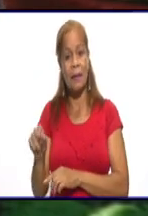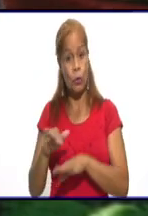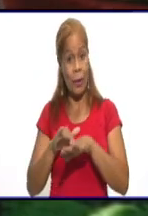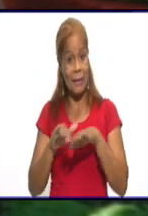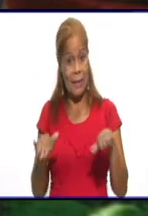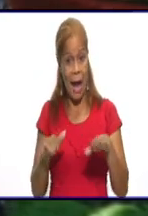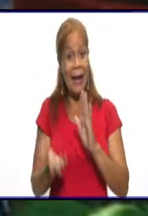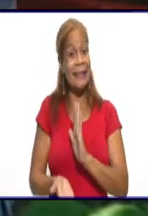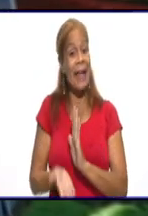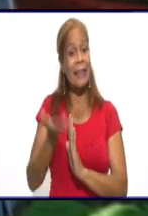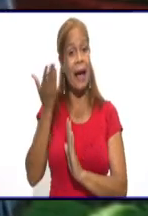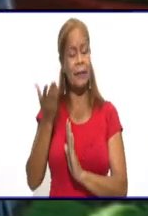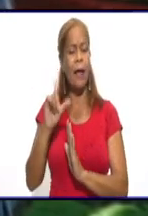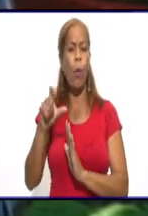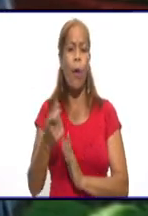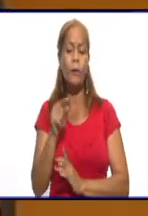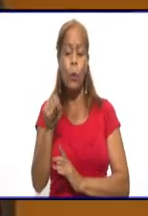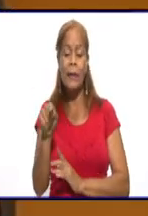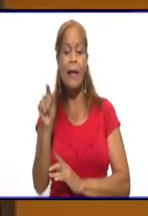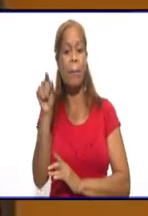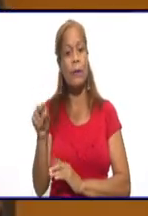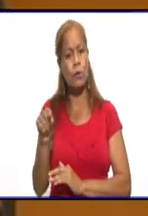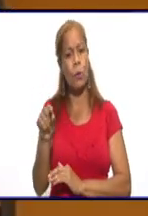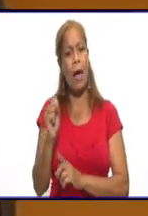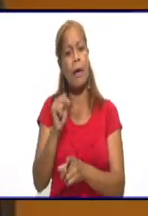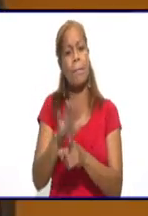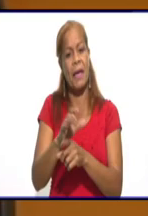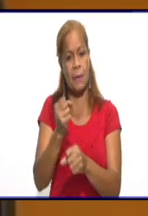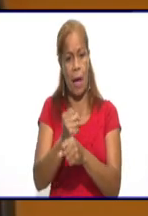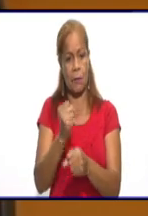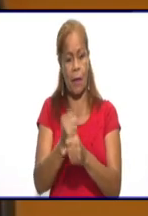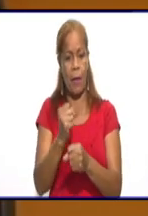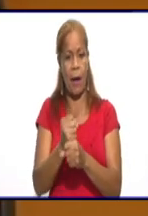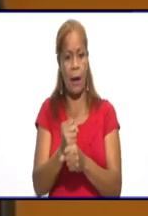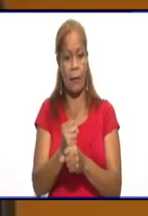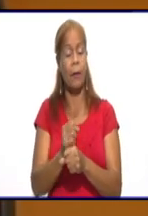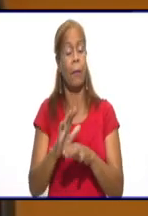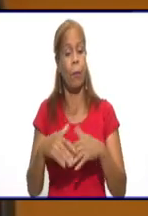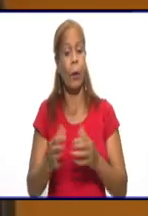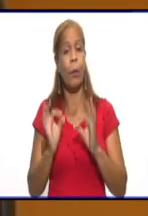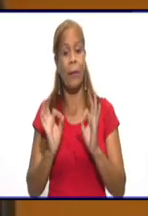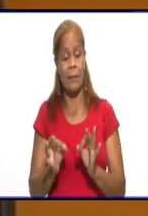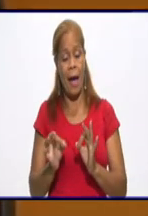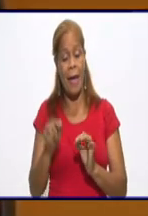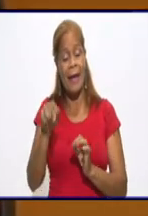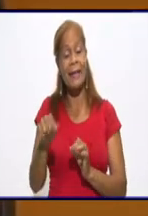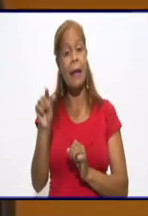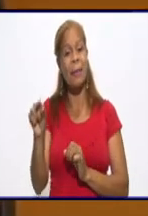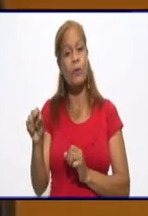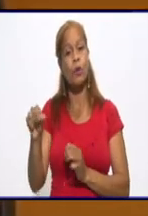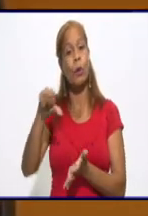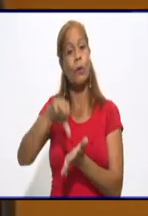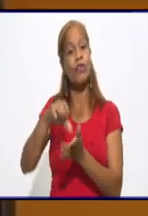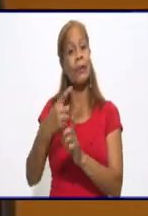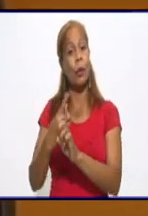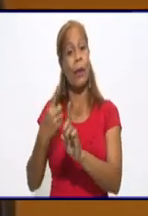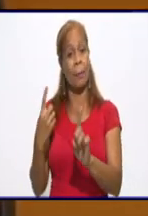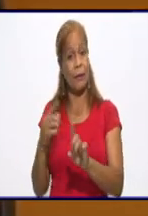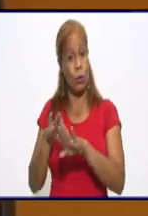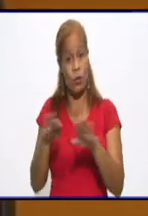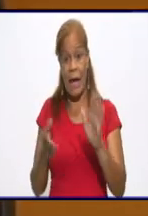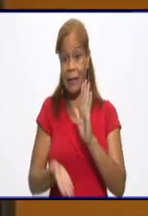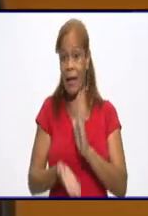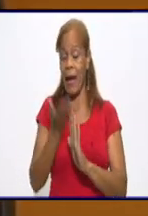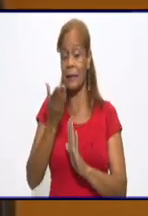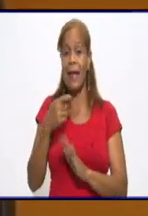se incorpora a su centro de trabajo? Bueno, en la realidad, como estuvo en un centro de aislamiento, la persona, cuando llega ya de alta, debe